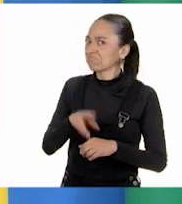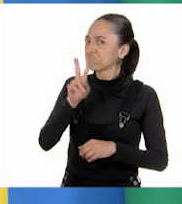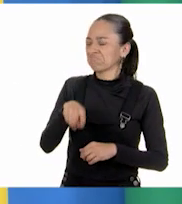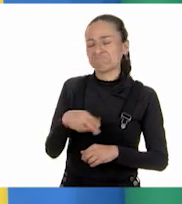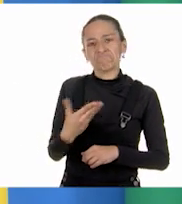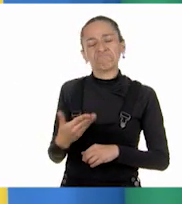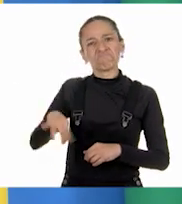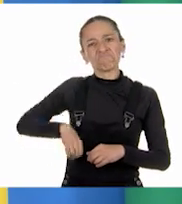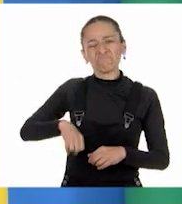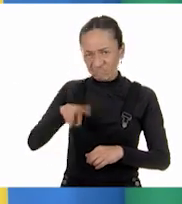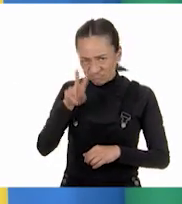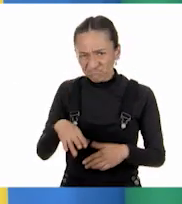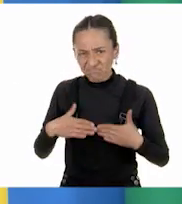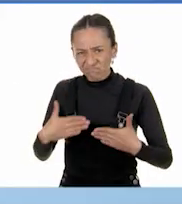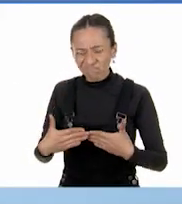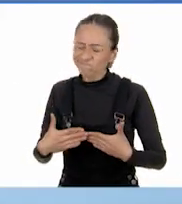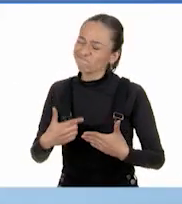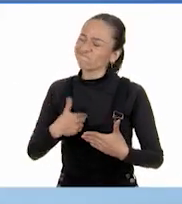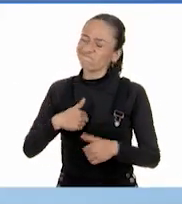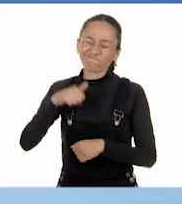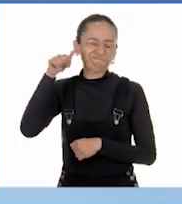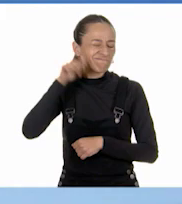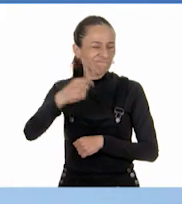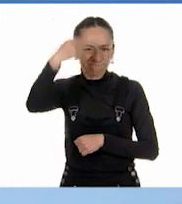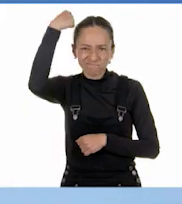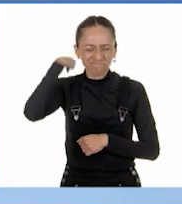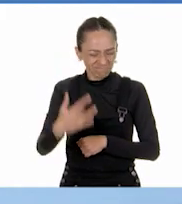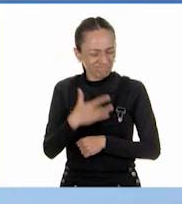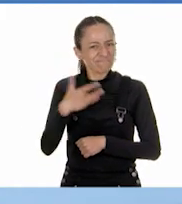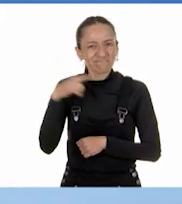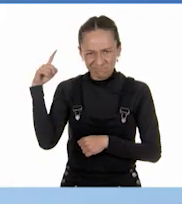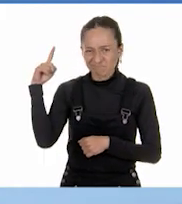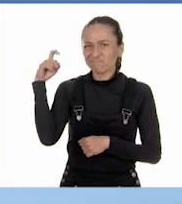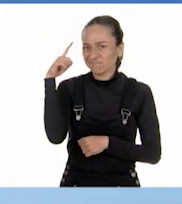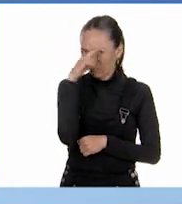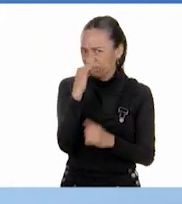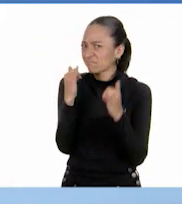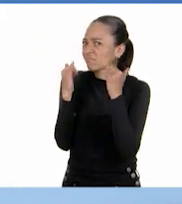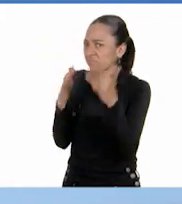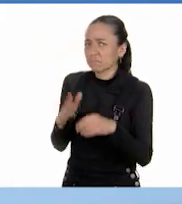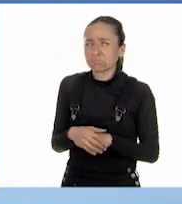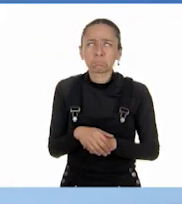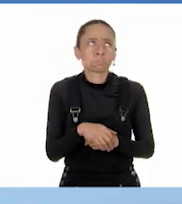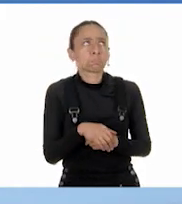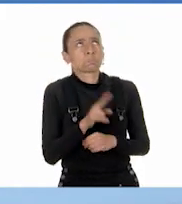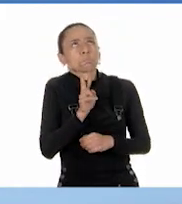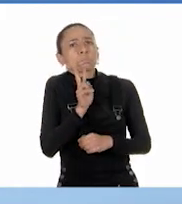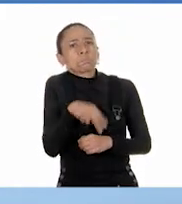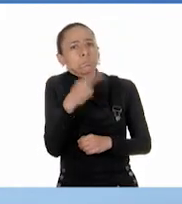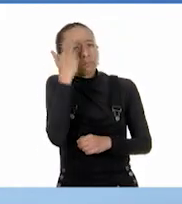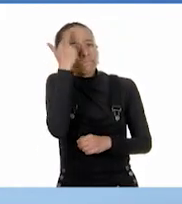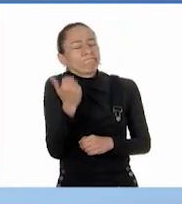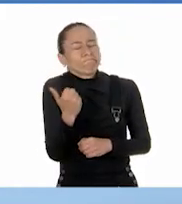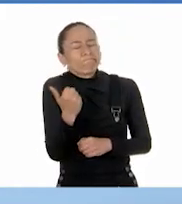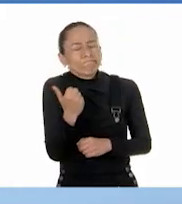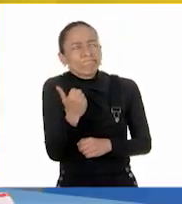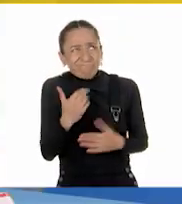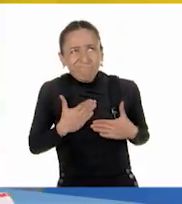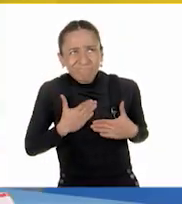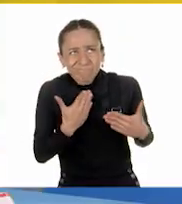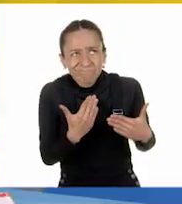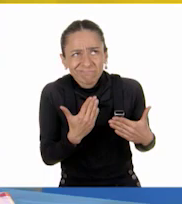siempre se me han dificultado un poquito. Sí, debo confesar, maestra, que a mí las fracciones hasta me dan miedo.